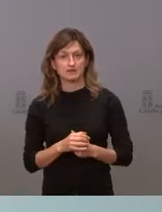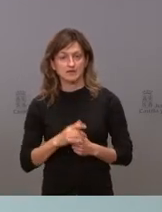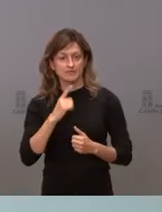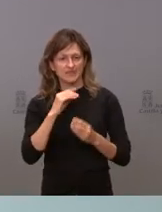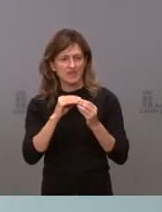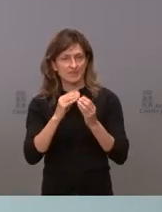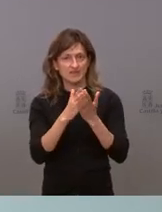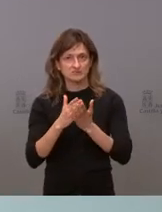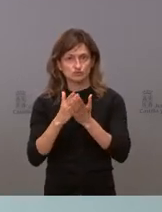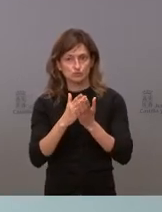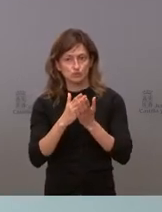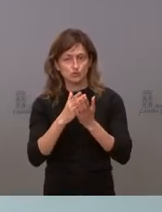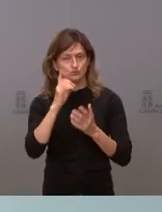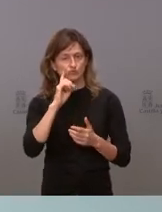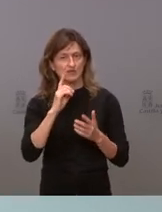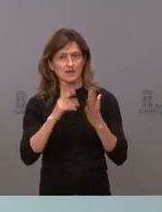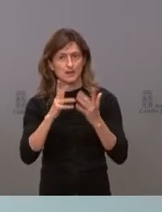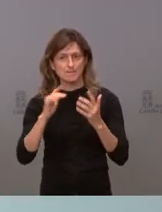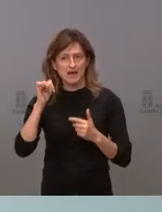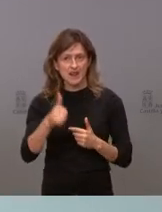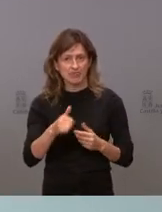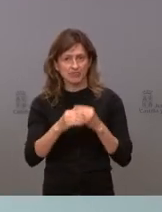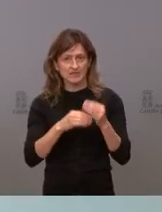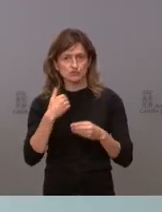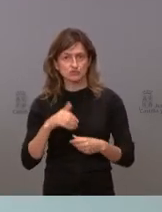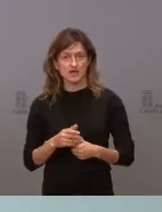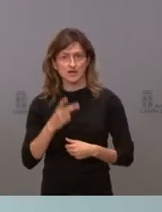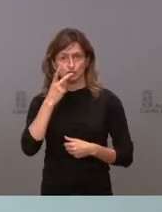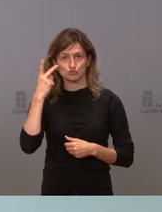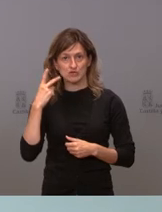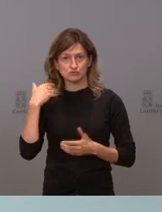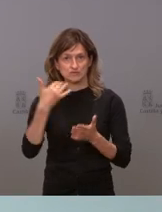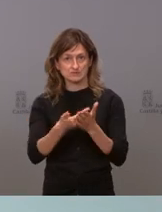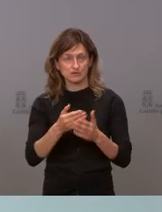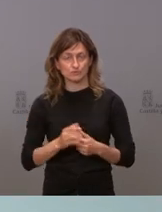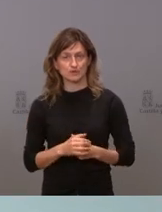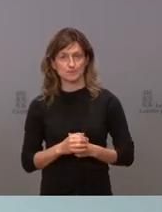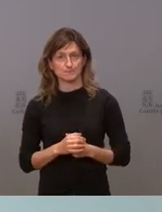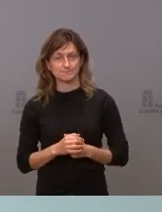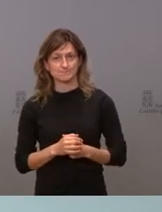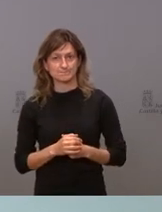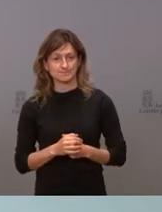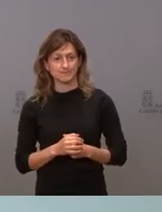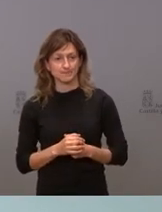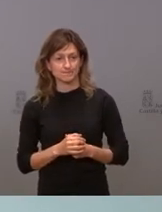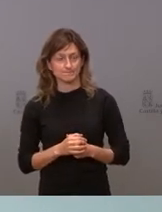estudios etcétera yo no sé cuál es el balance de lo realizado en estos en estos dos años por el señor Cosido también